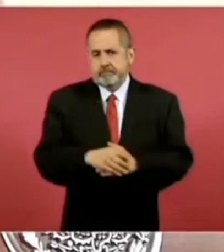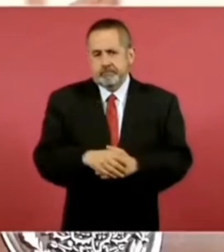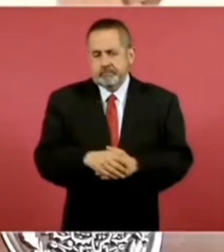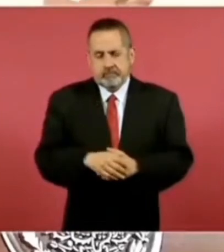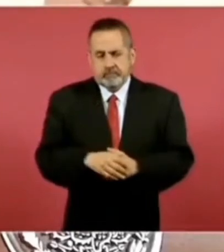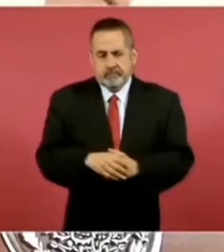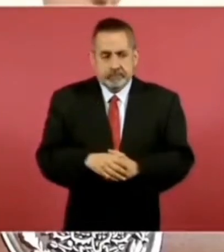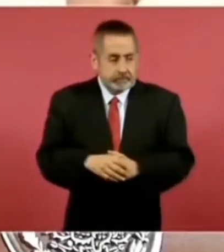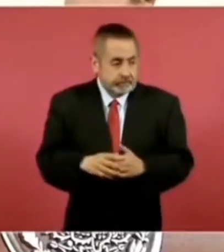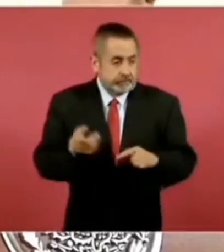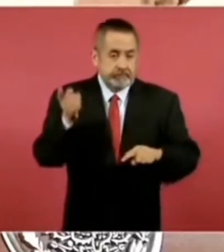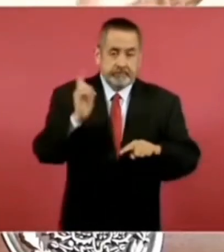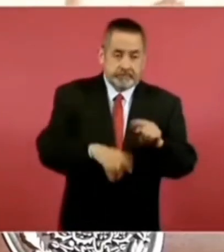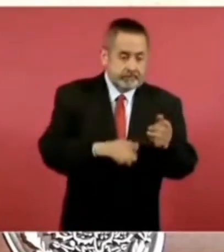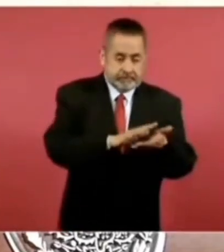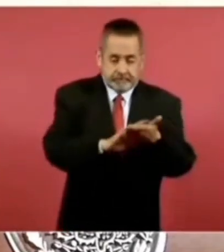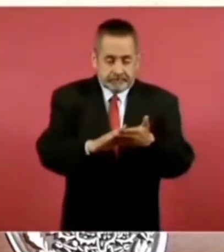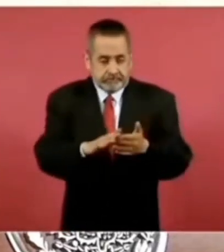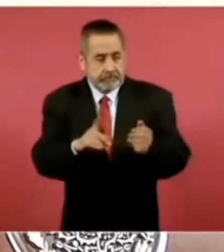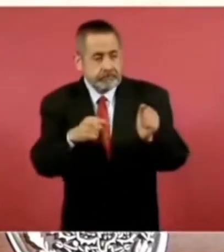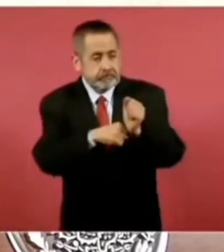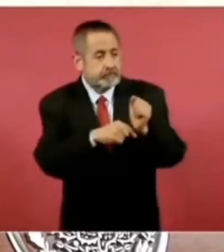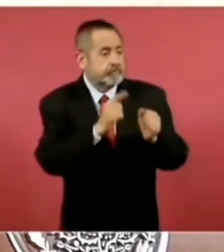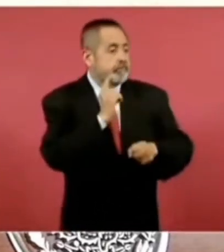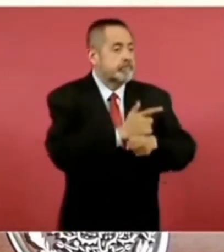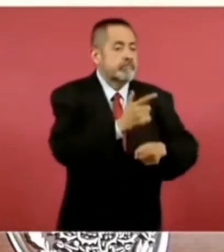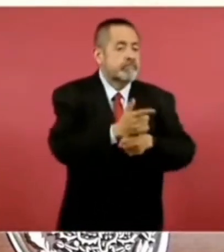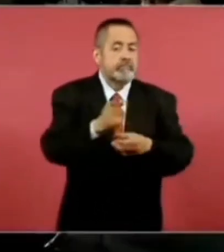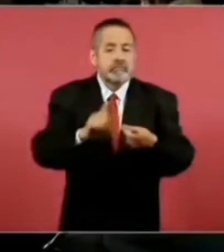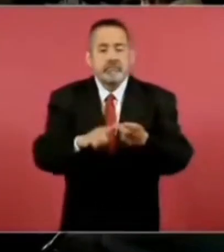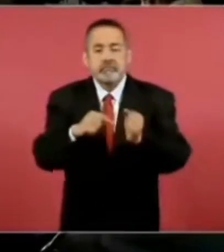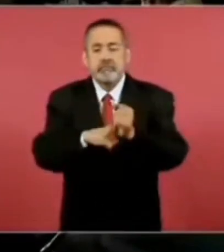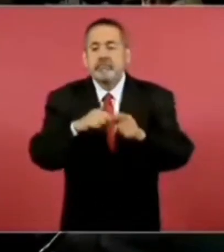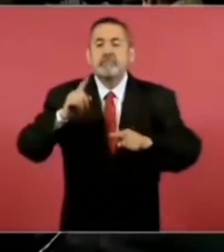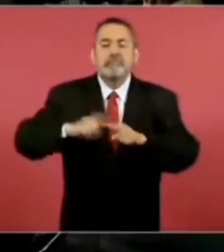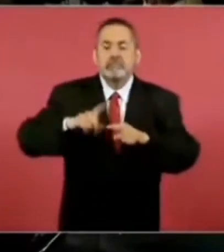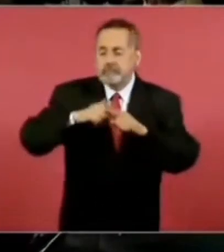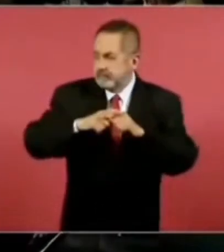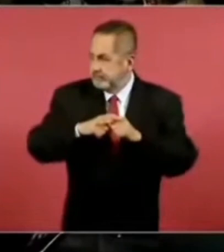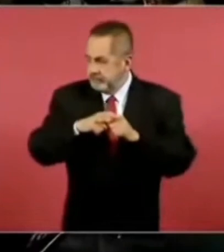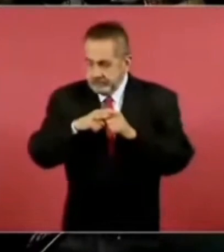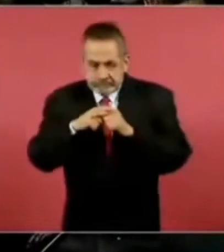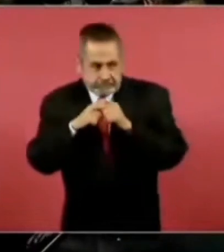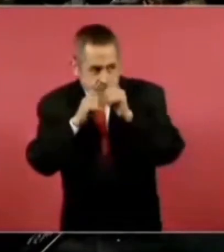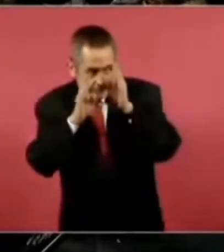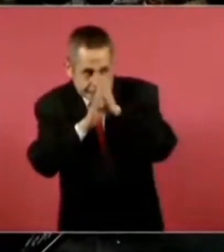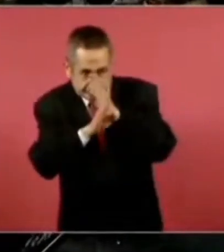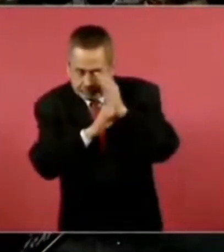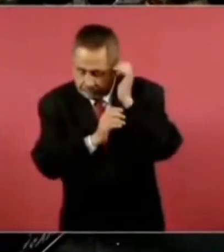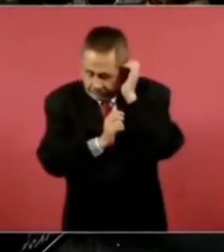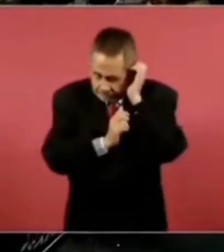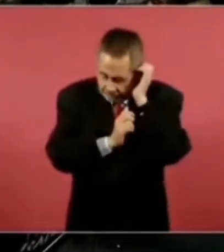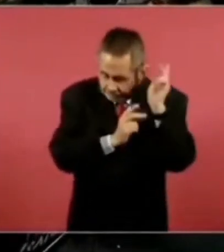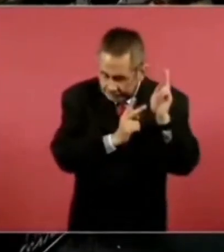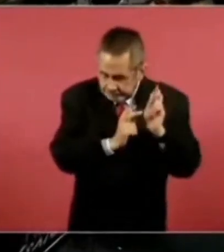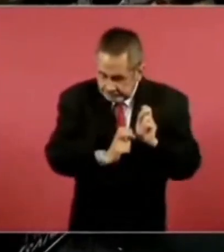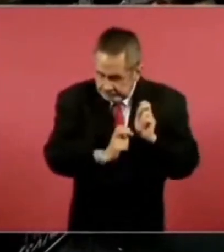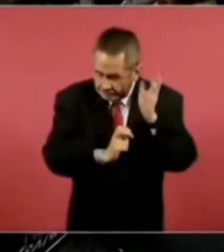fácil de encontrar a quienes escuchan.